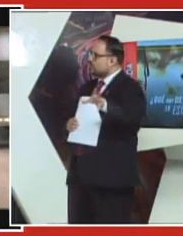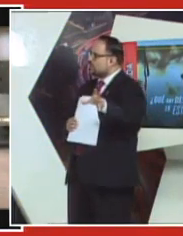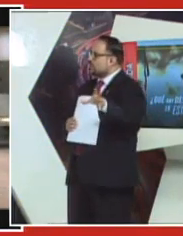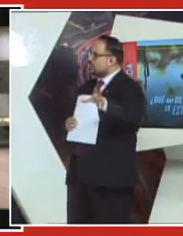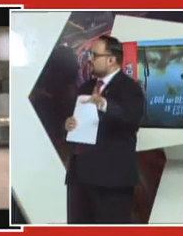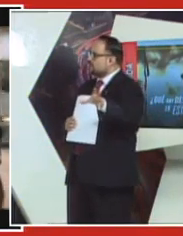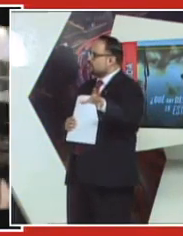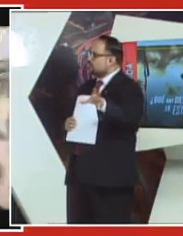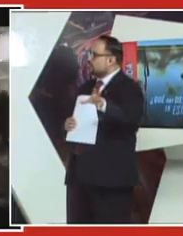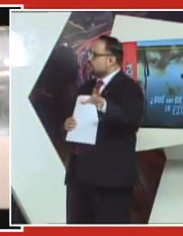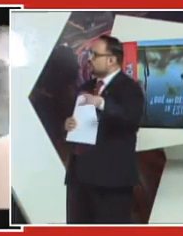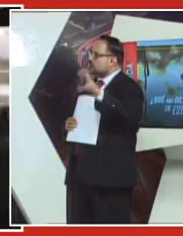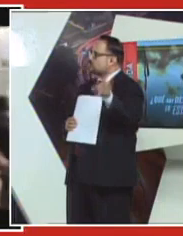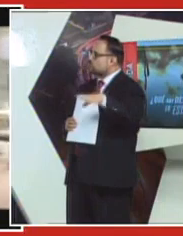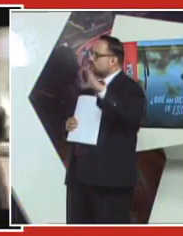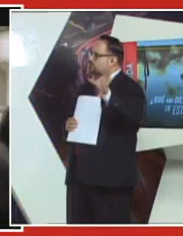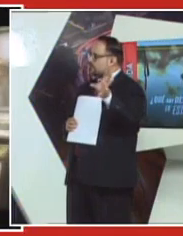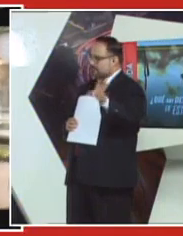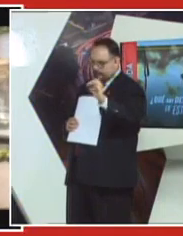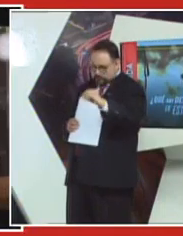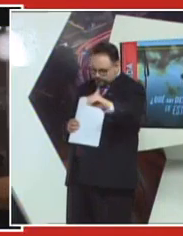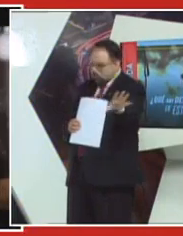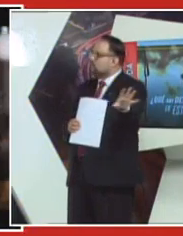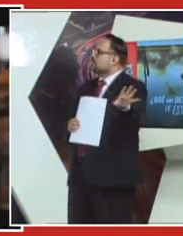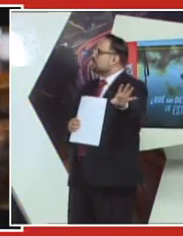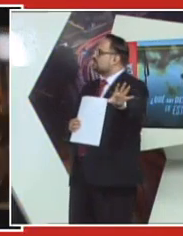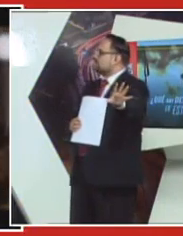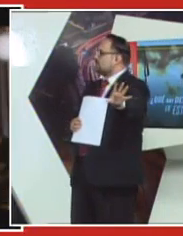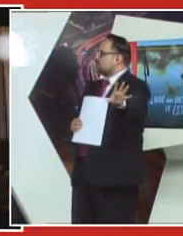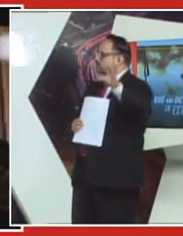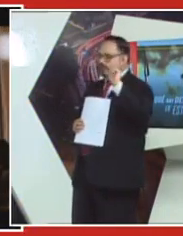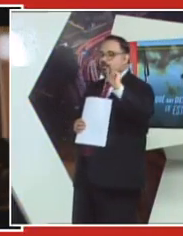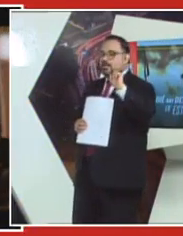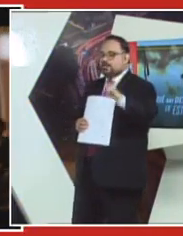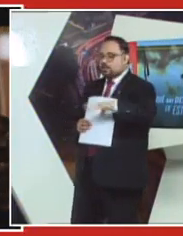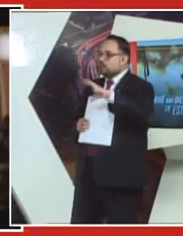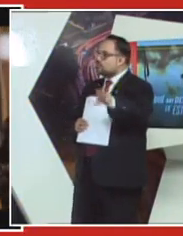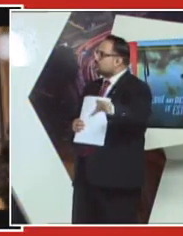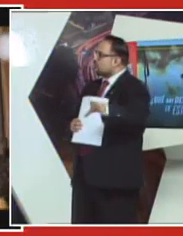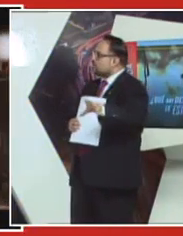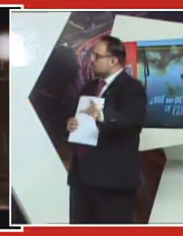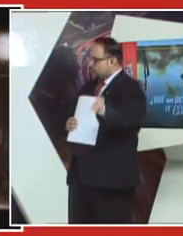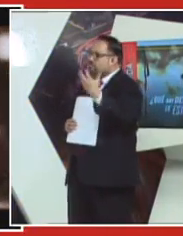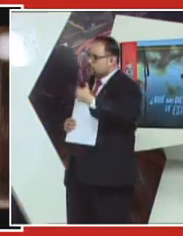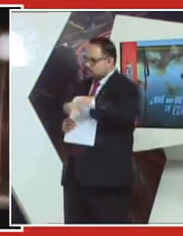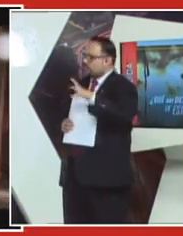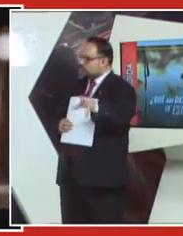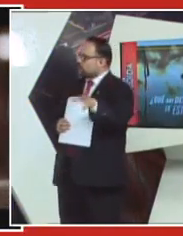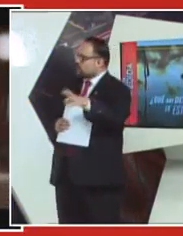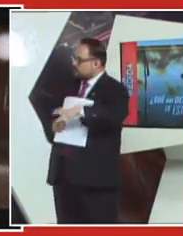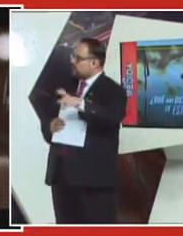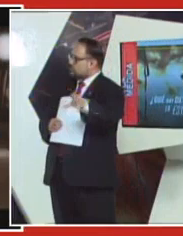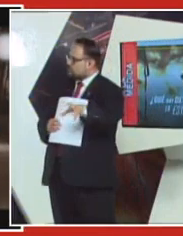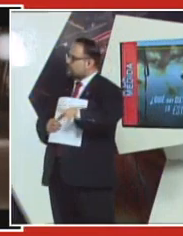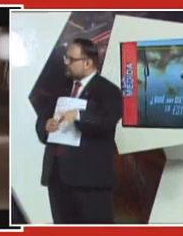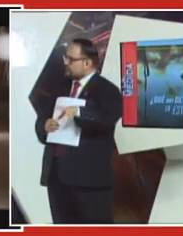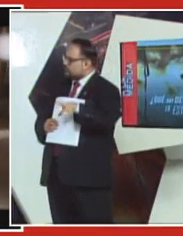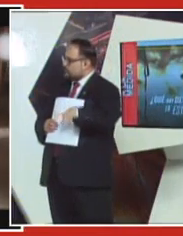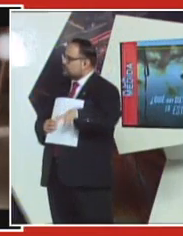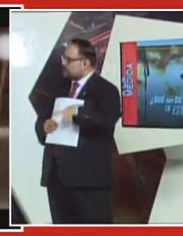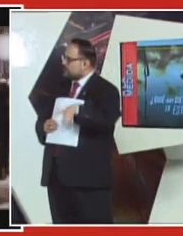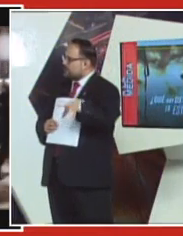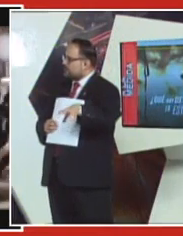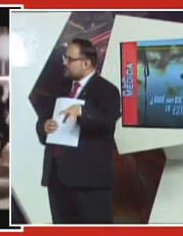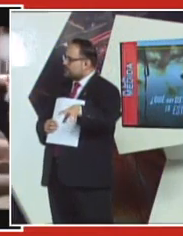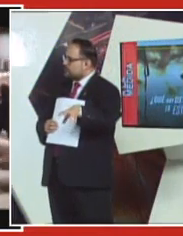disuadir este tipo de hechos de disturbios y de saqueos un primer escenario está bien segundo escenario el aprovechamiento político que los distintos